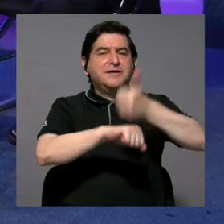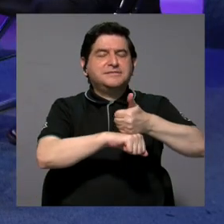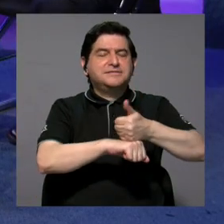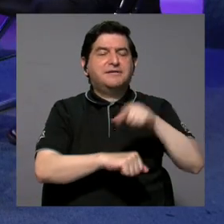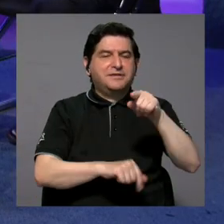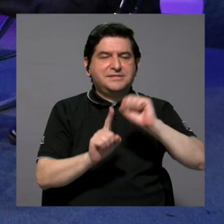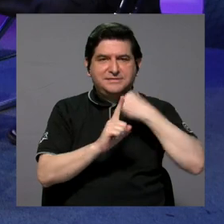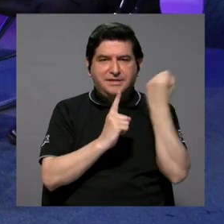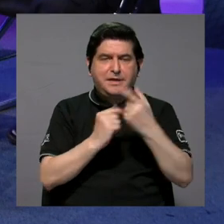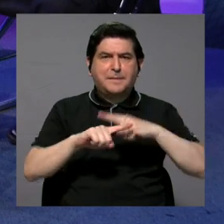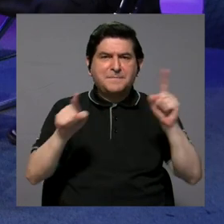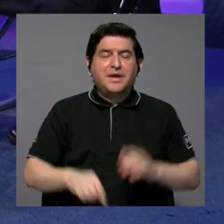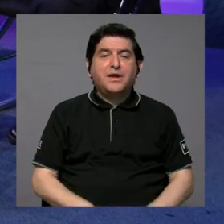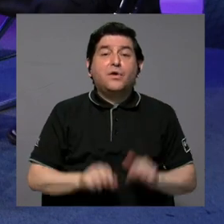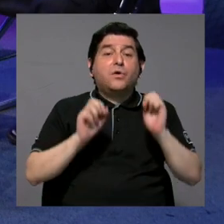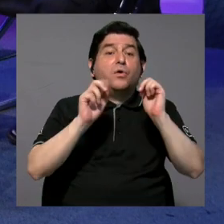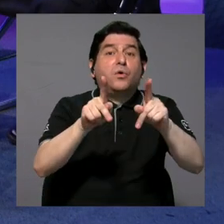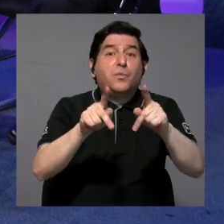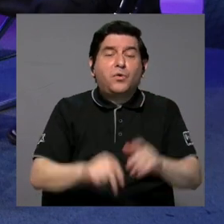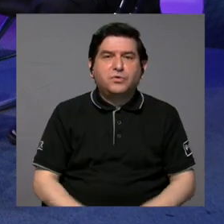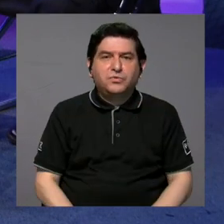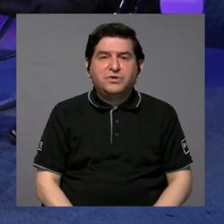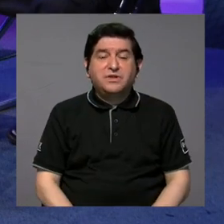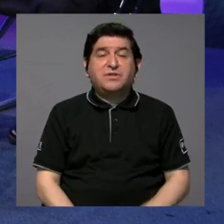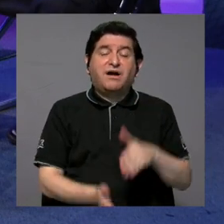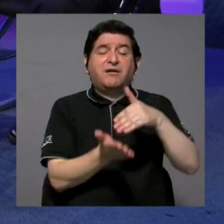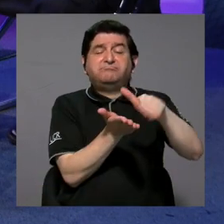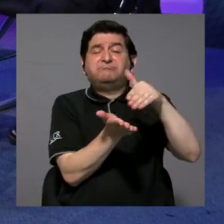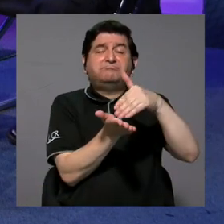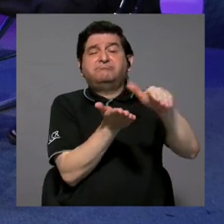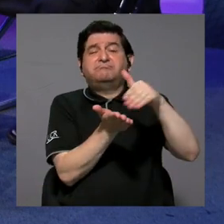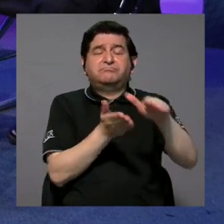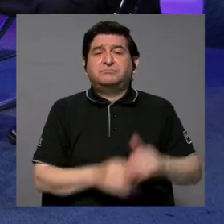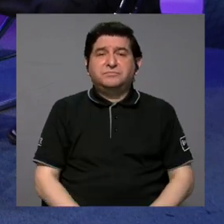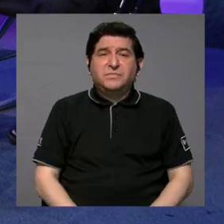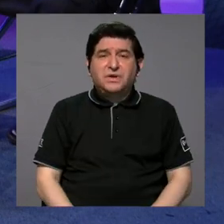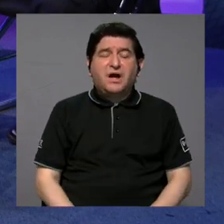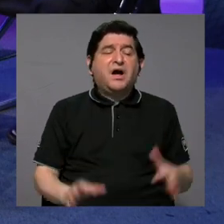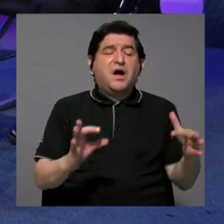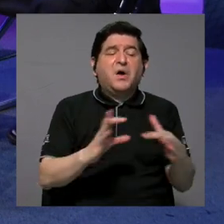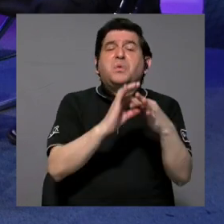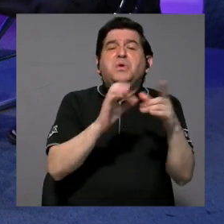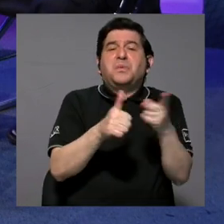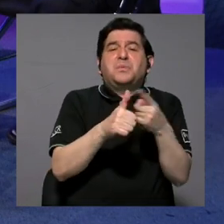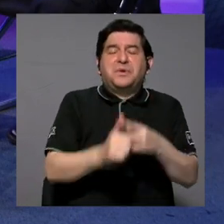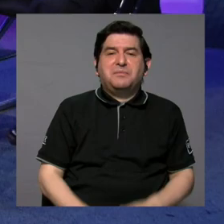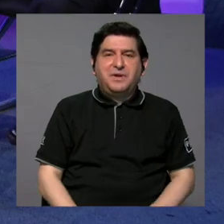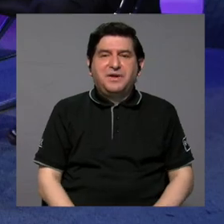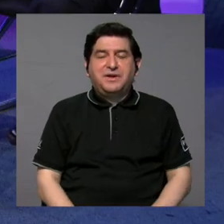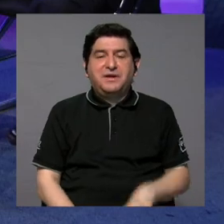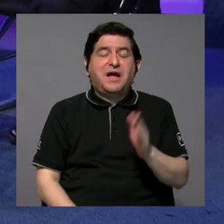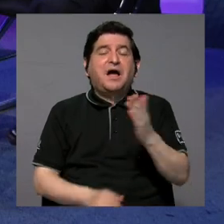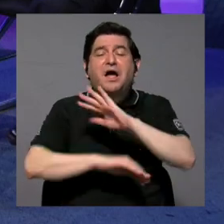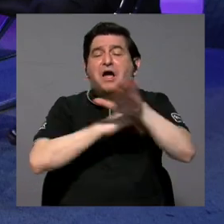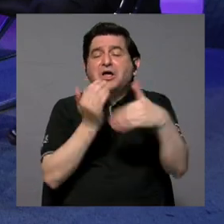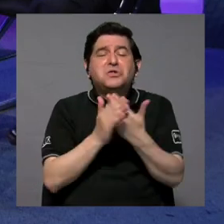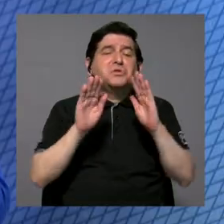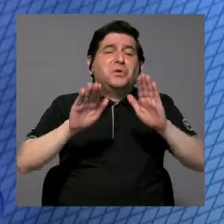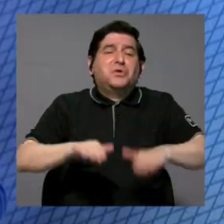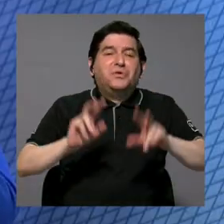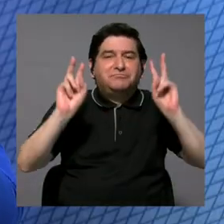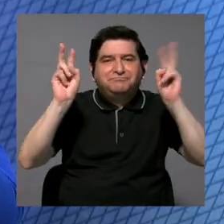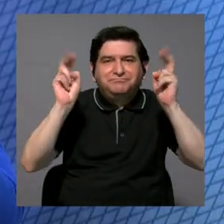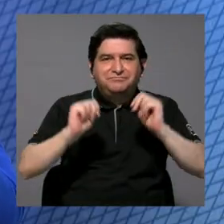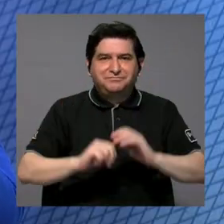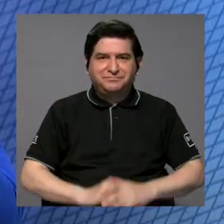eso, pero que realmente era como un portillo a través del cual se excusaba, ¿verdad? Que bueno, que se juntaran y todo, acá paz y allá gloria y todo bien, ¿verdad?